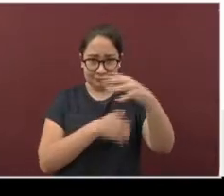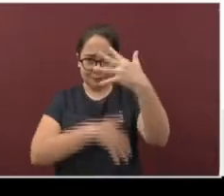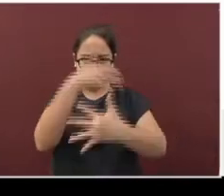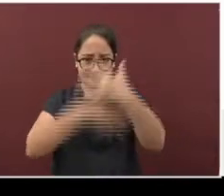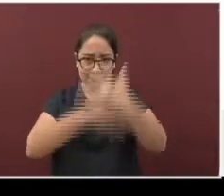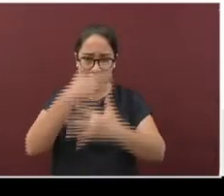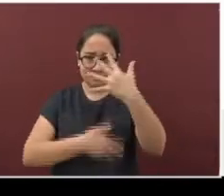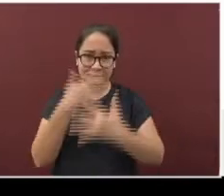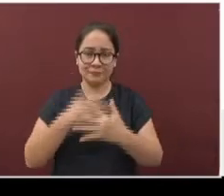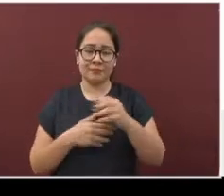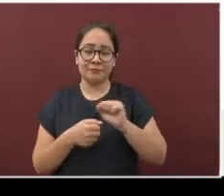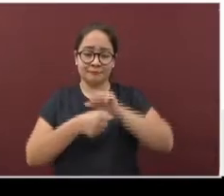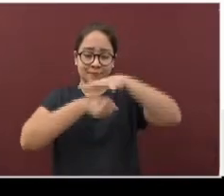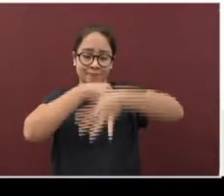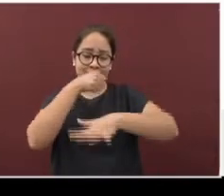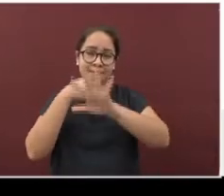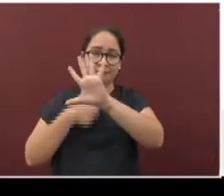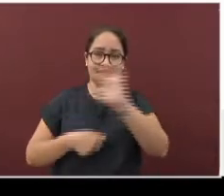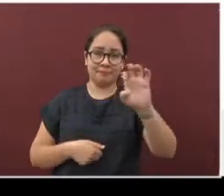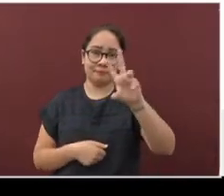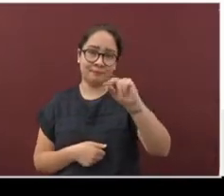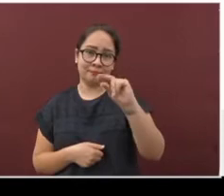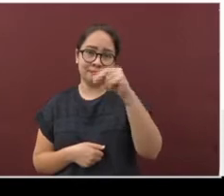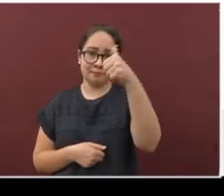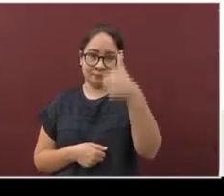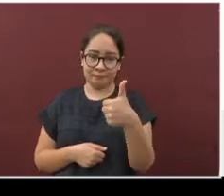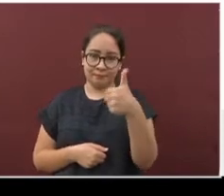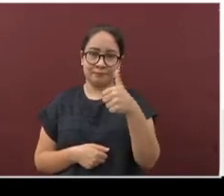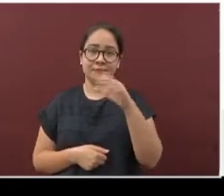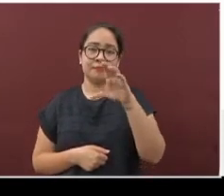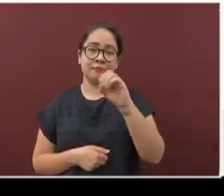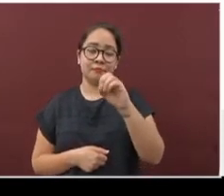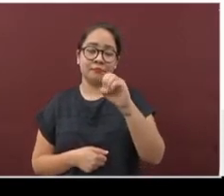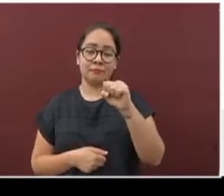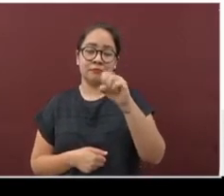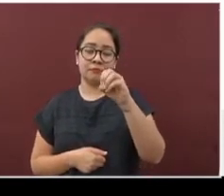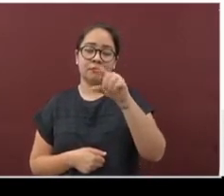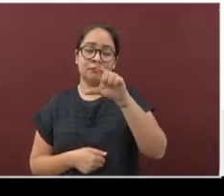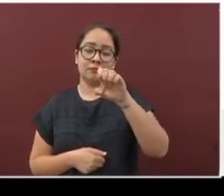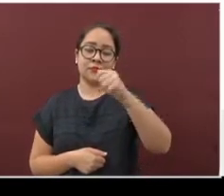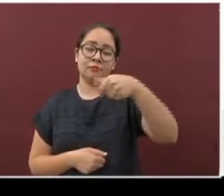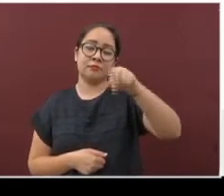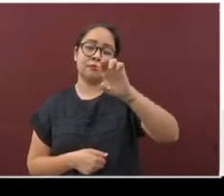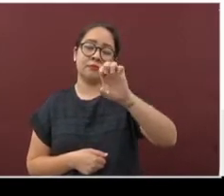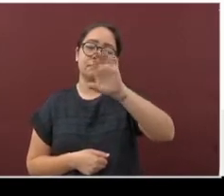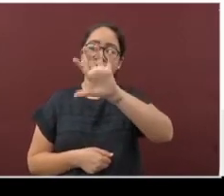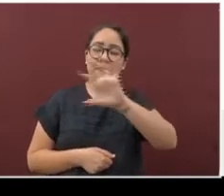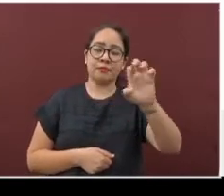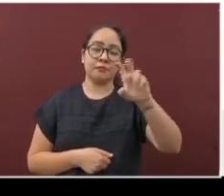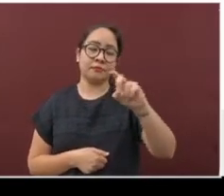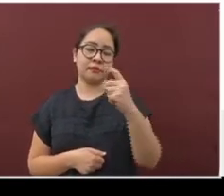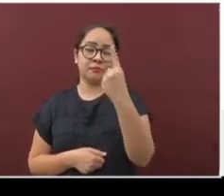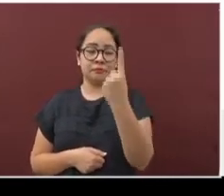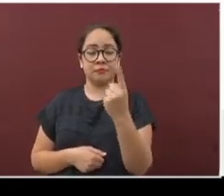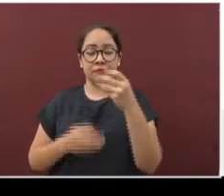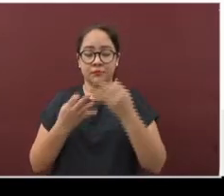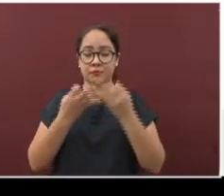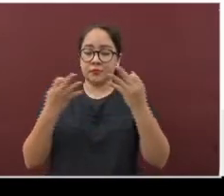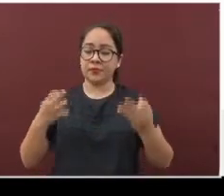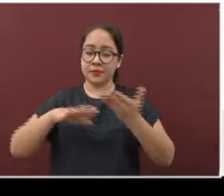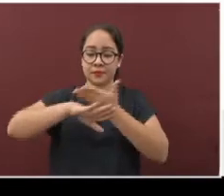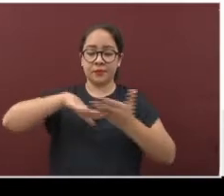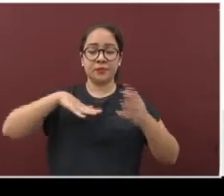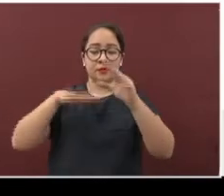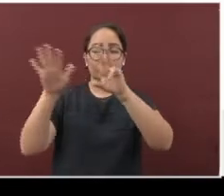San Andrés Tuxtla ahora 586. Y Cozoleacaque 531. Tierra Blanca con